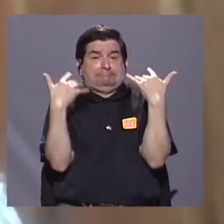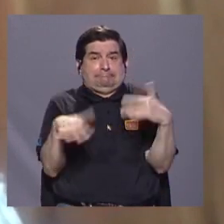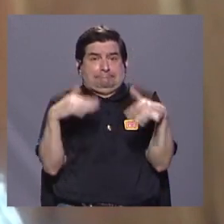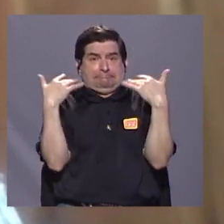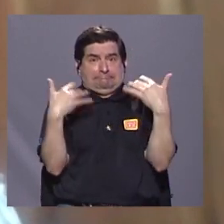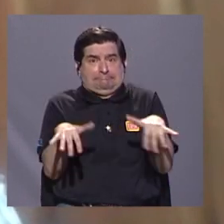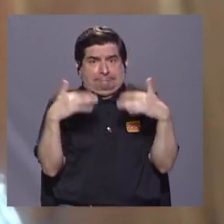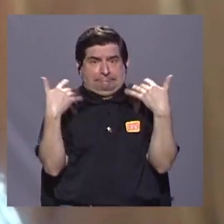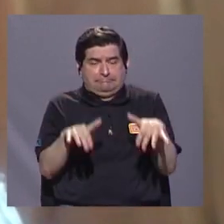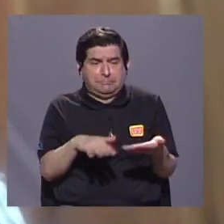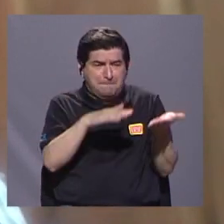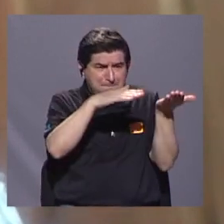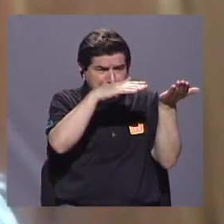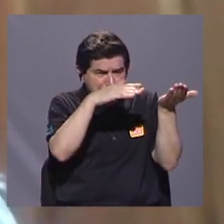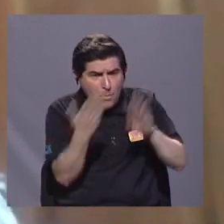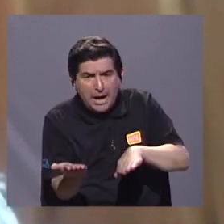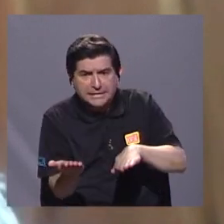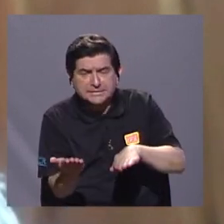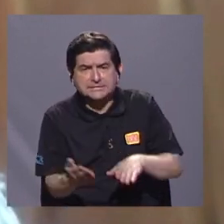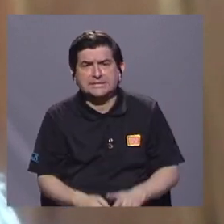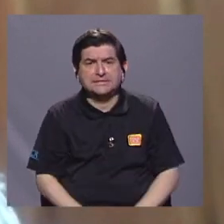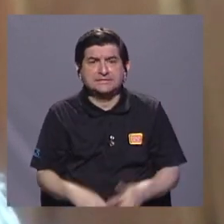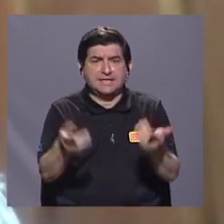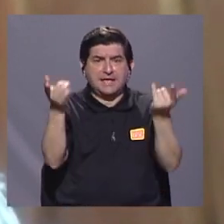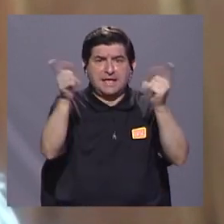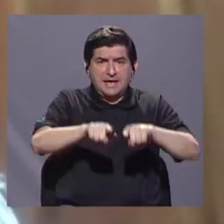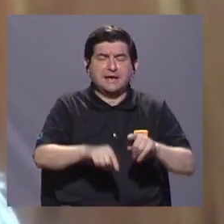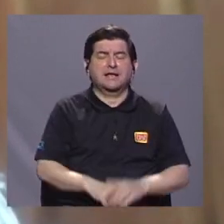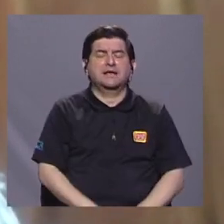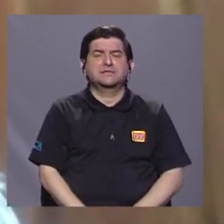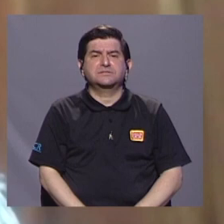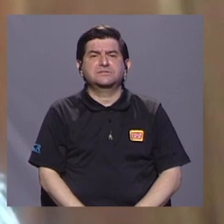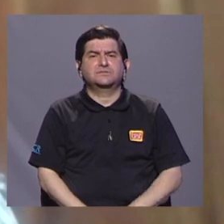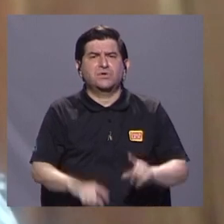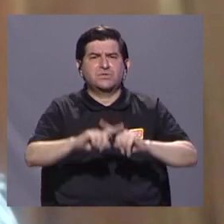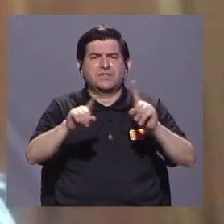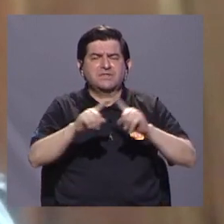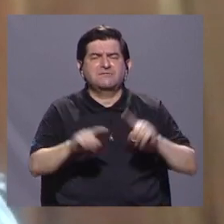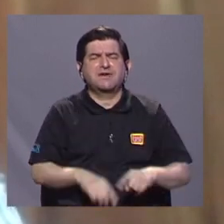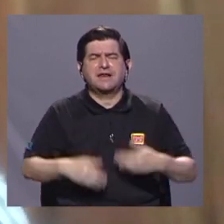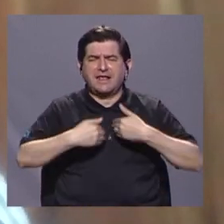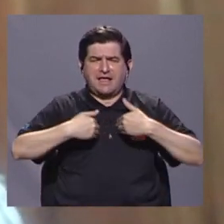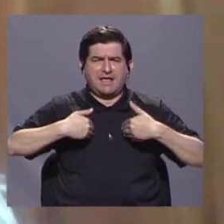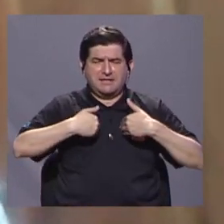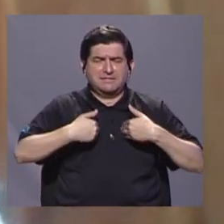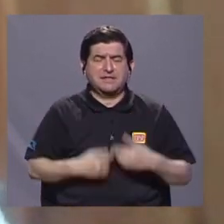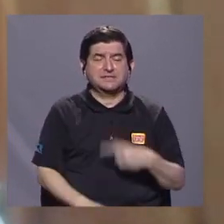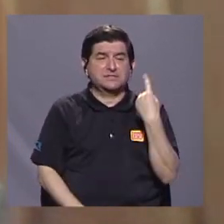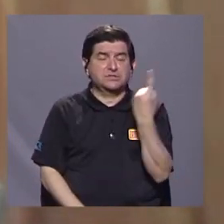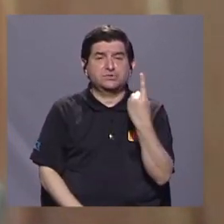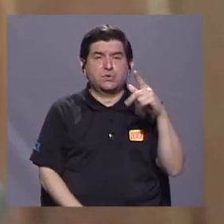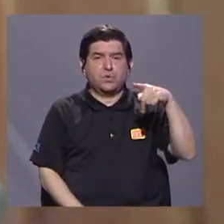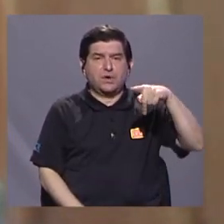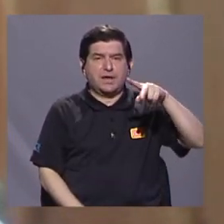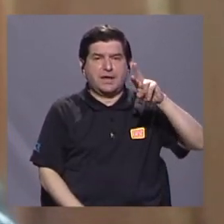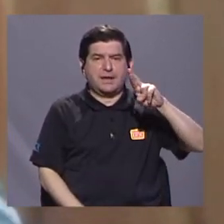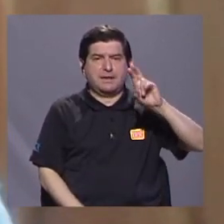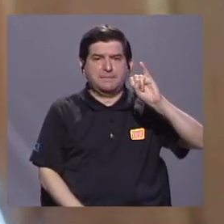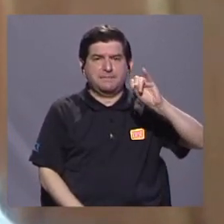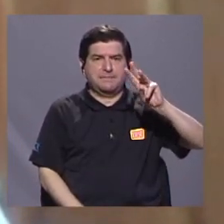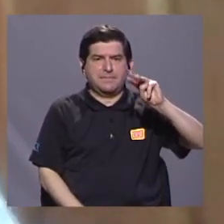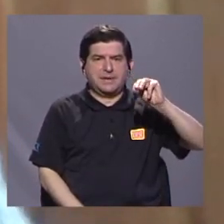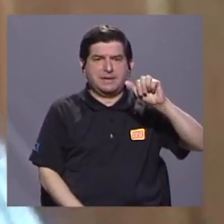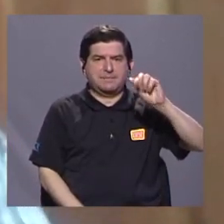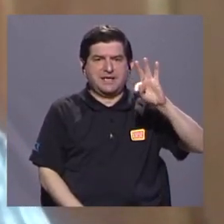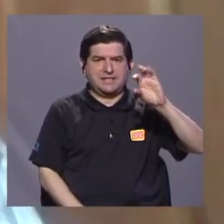de muertes en el caso de primates y muchas otras especies, solo para primates le puedo decir que en